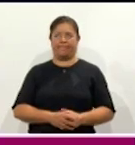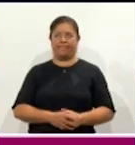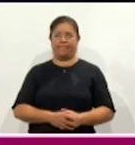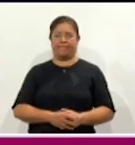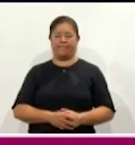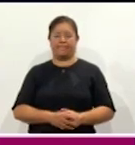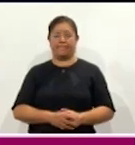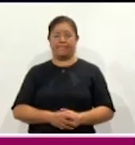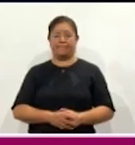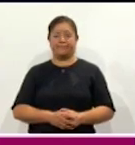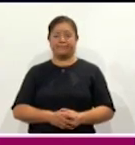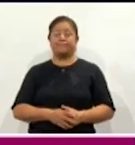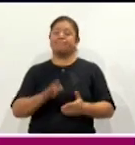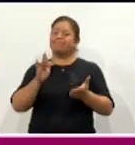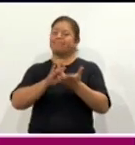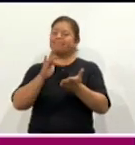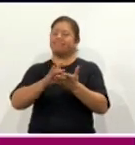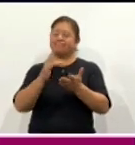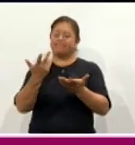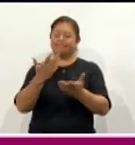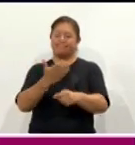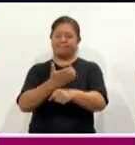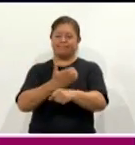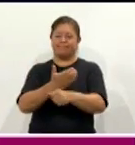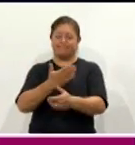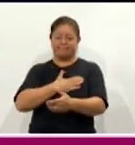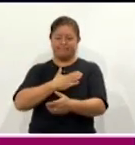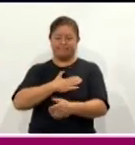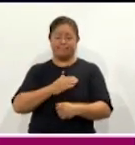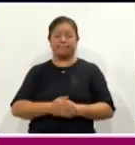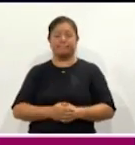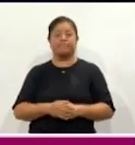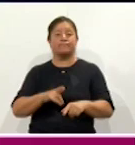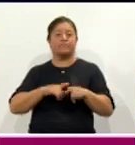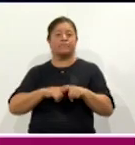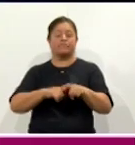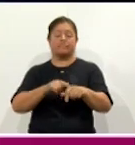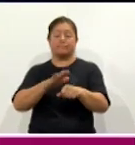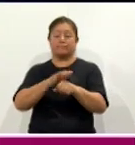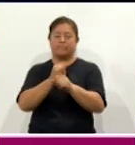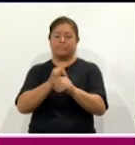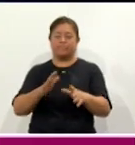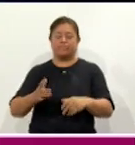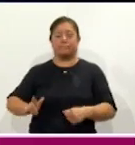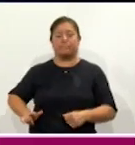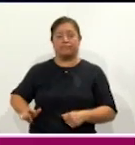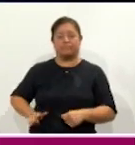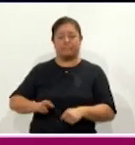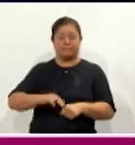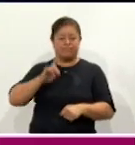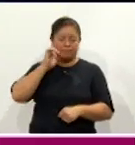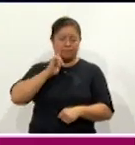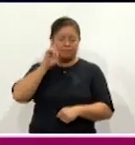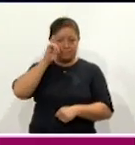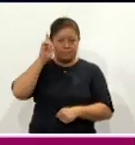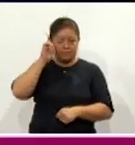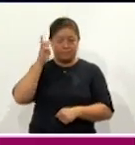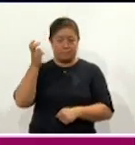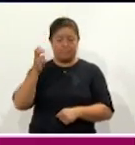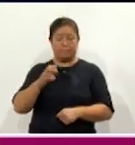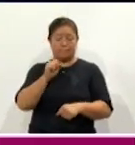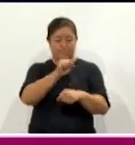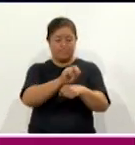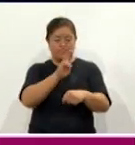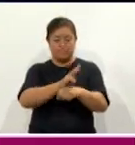Gracias por seguir con nosotros. Continuamos con más información. La mandataria estatal Lorena Cuellar Cisneros supervisó la